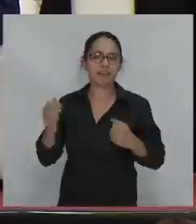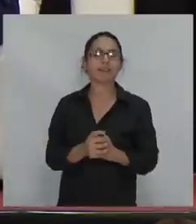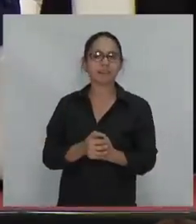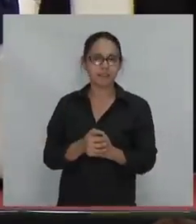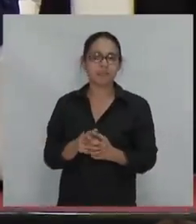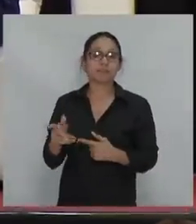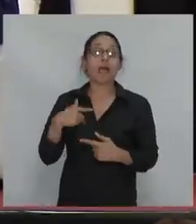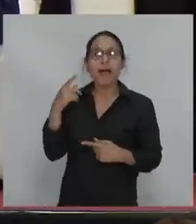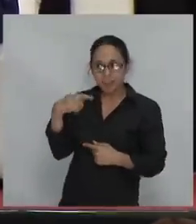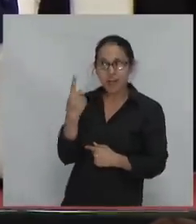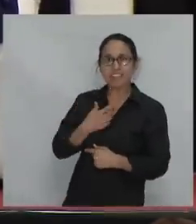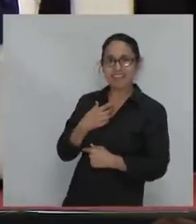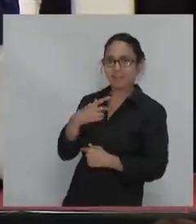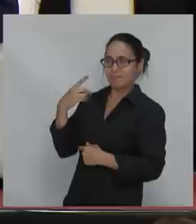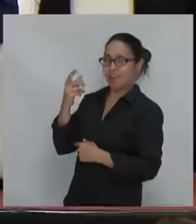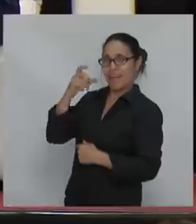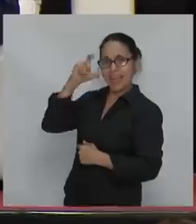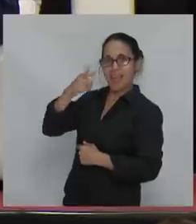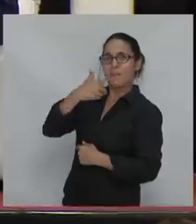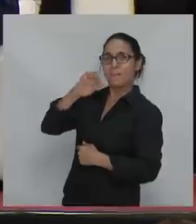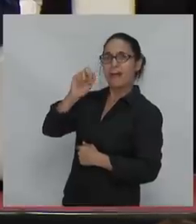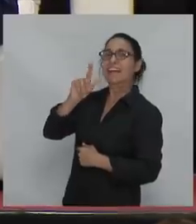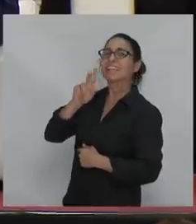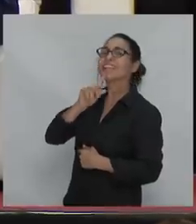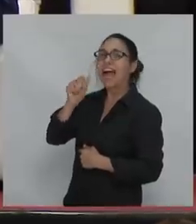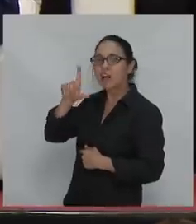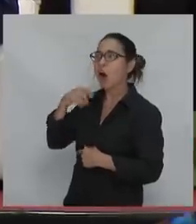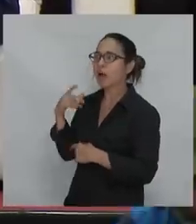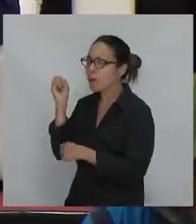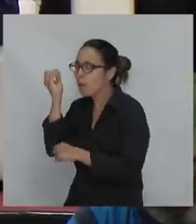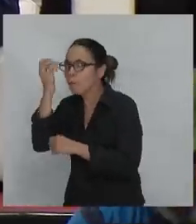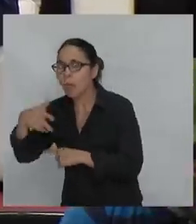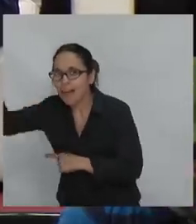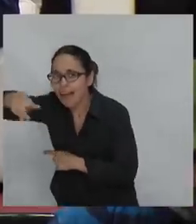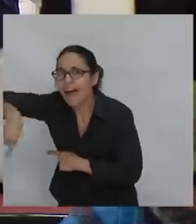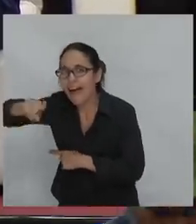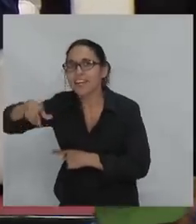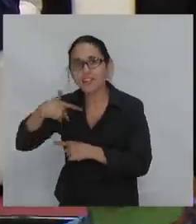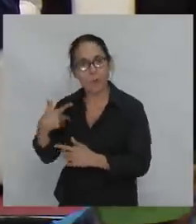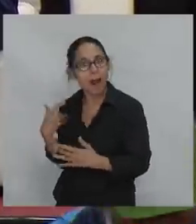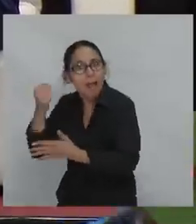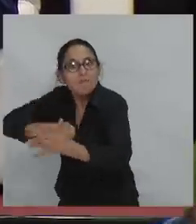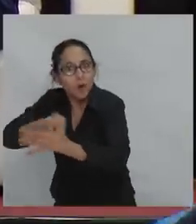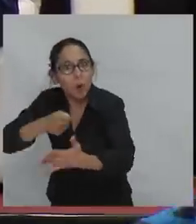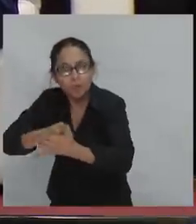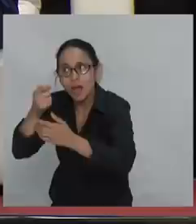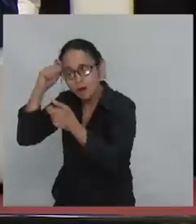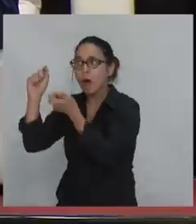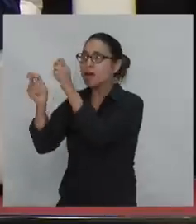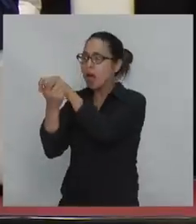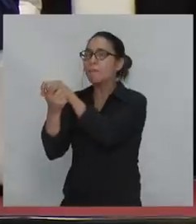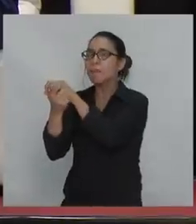esclavos, aparece otro elemento. Ya pueden, porque ya no está solo Espartaco. Tenemos ya doler,